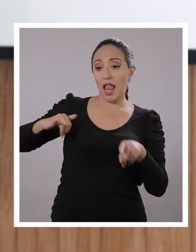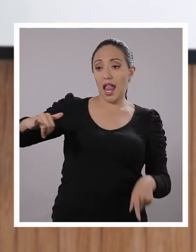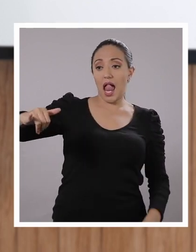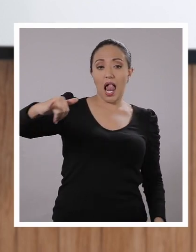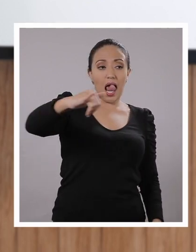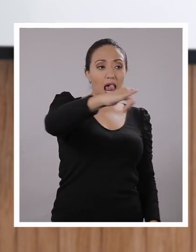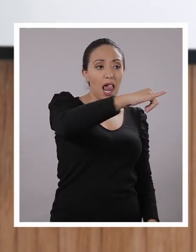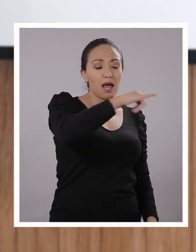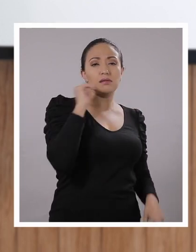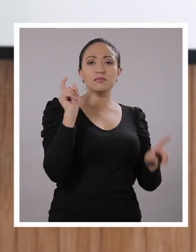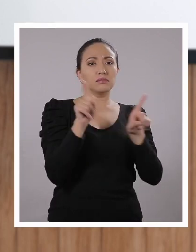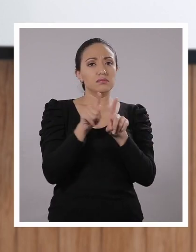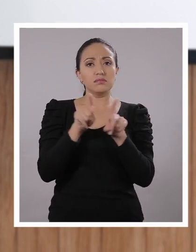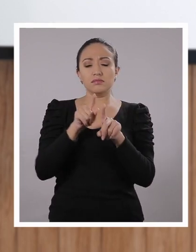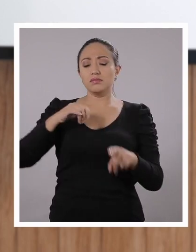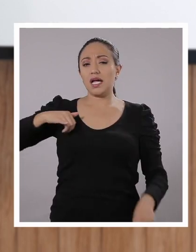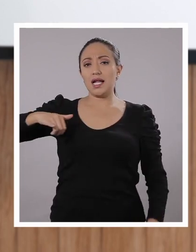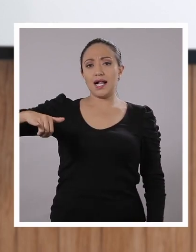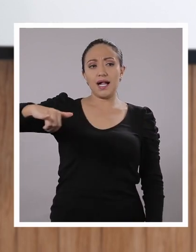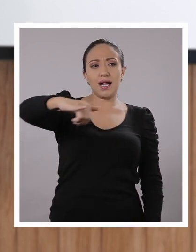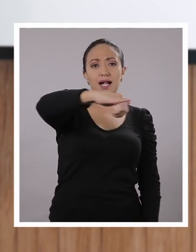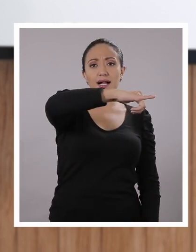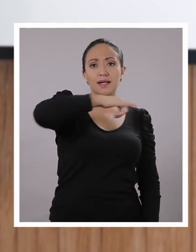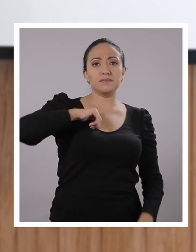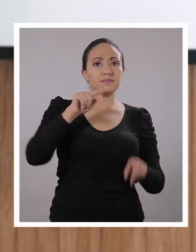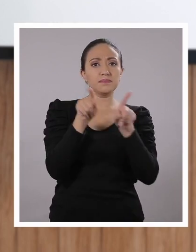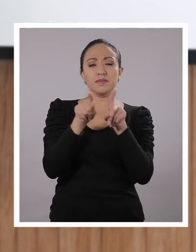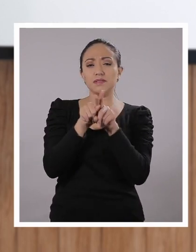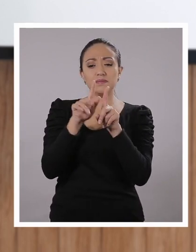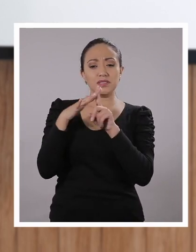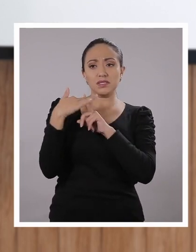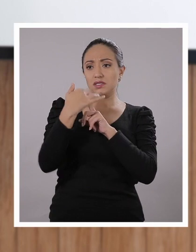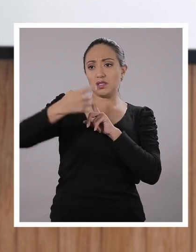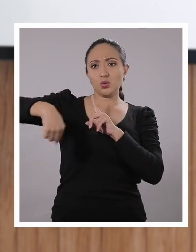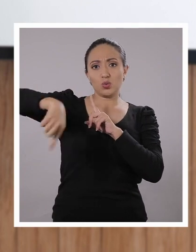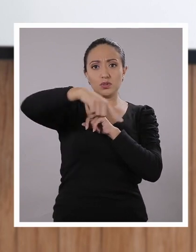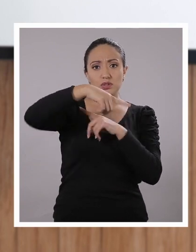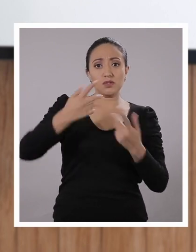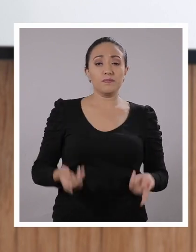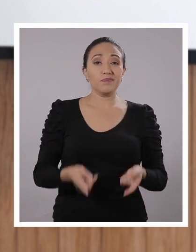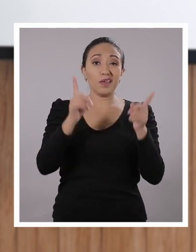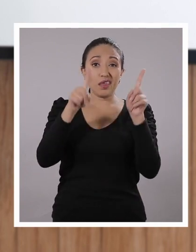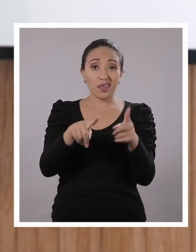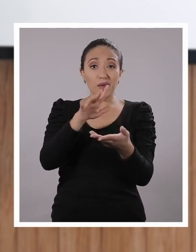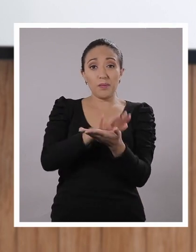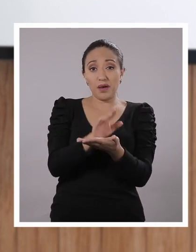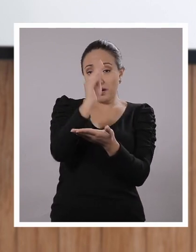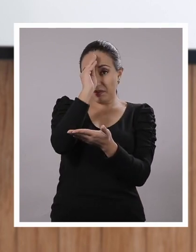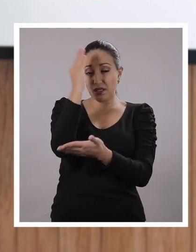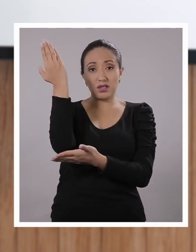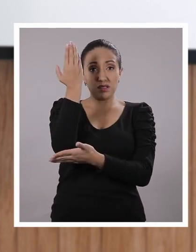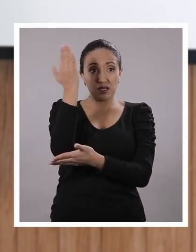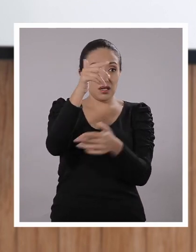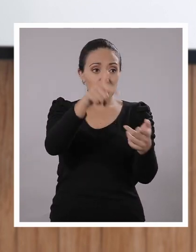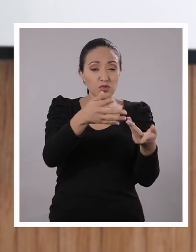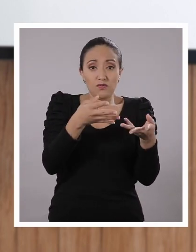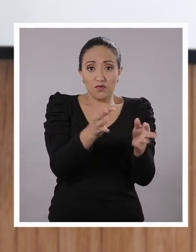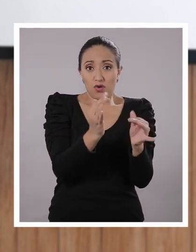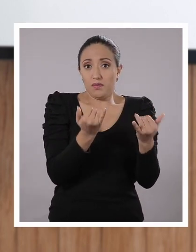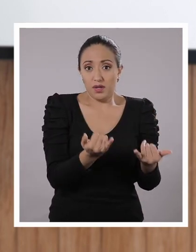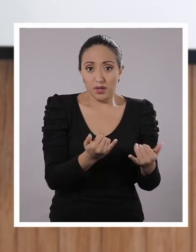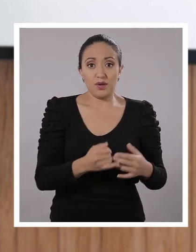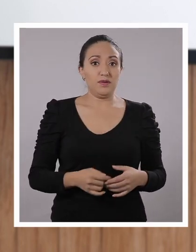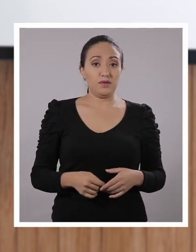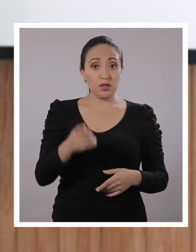chicas como tú, que están viviendo la misma circunstancia, que han sido invitados a aprender de